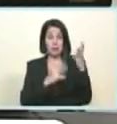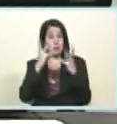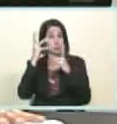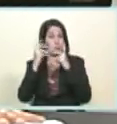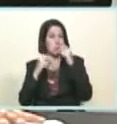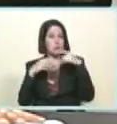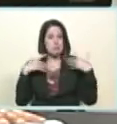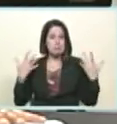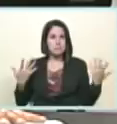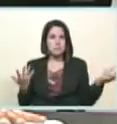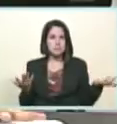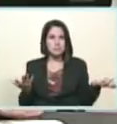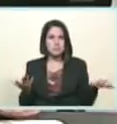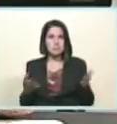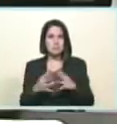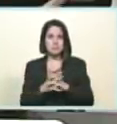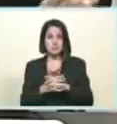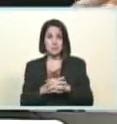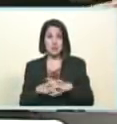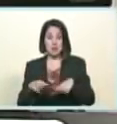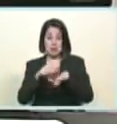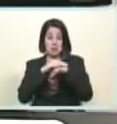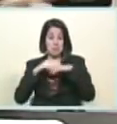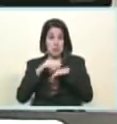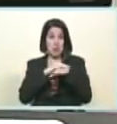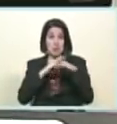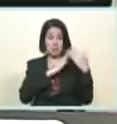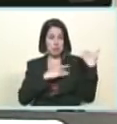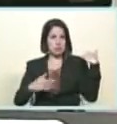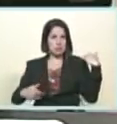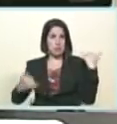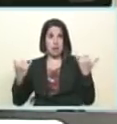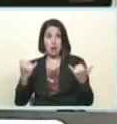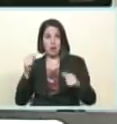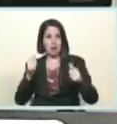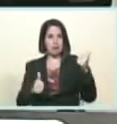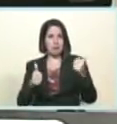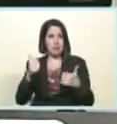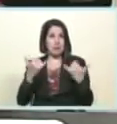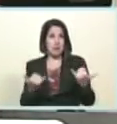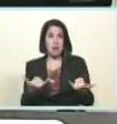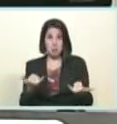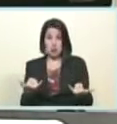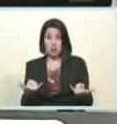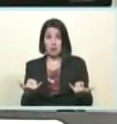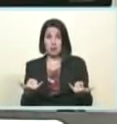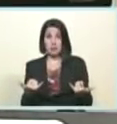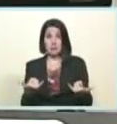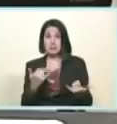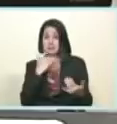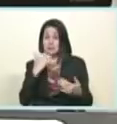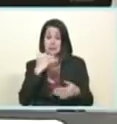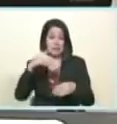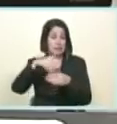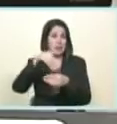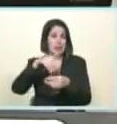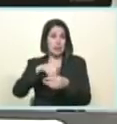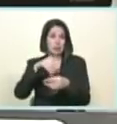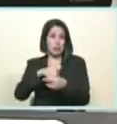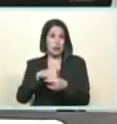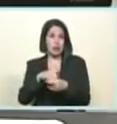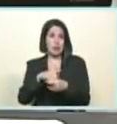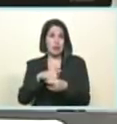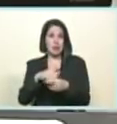con la legitimidad y la legalidad constitucional y el voto del pueblo el Zulia